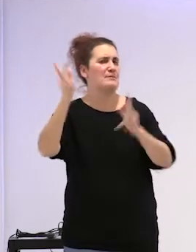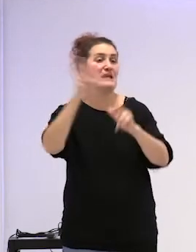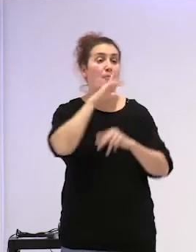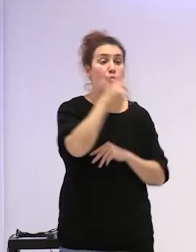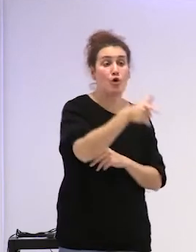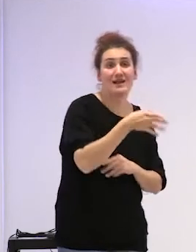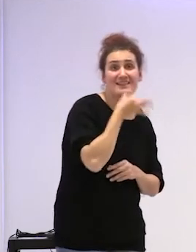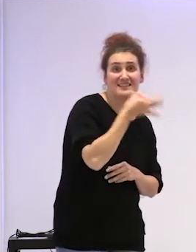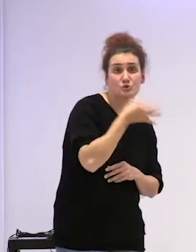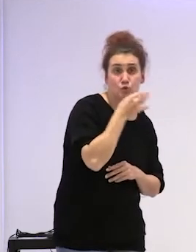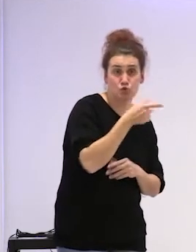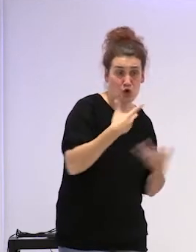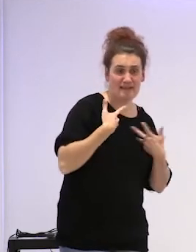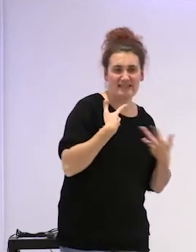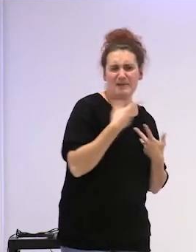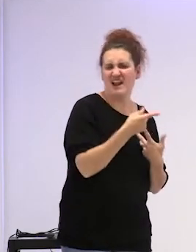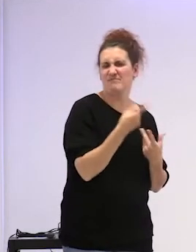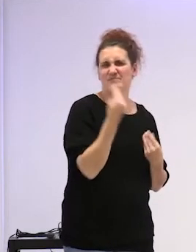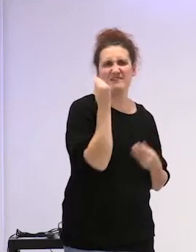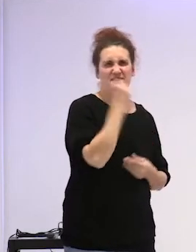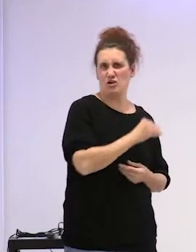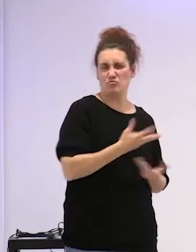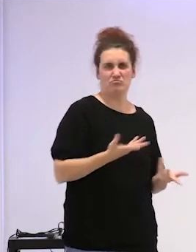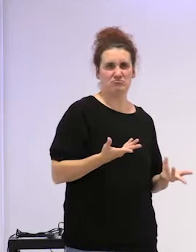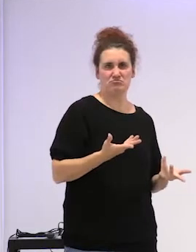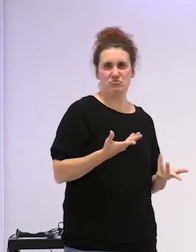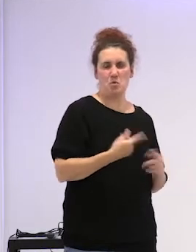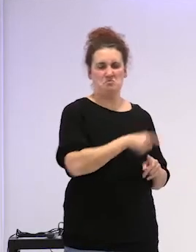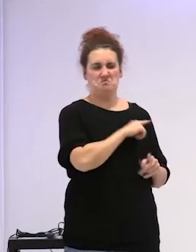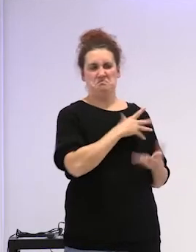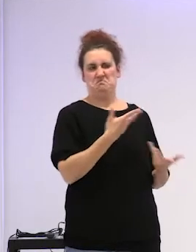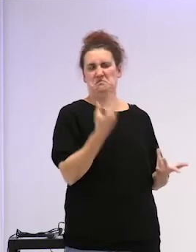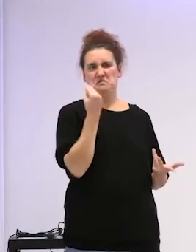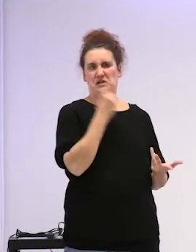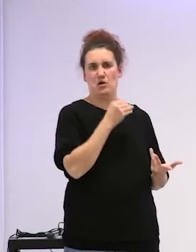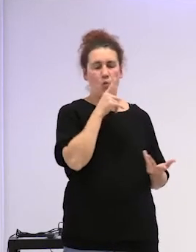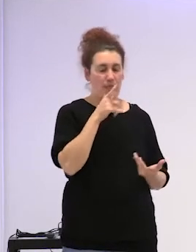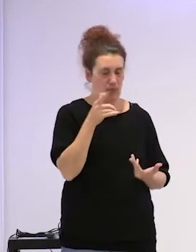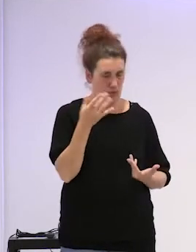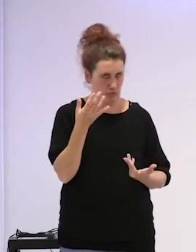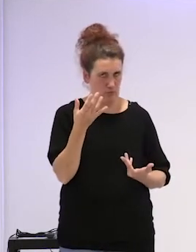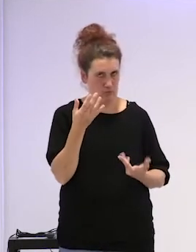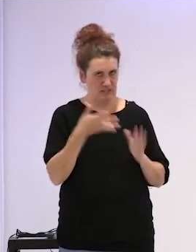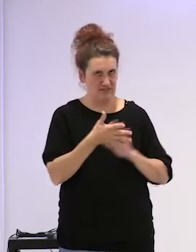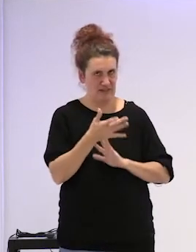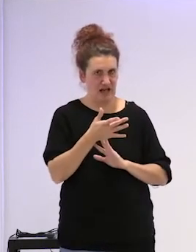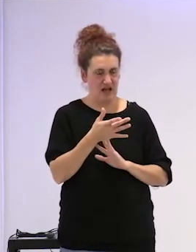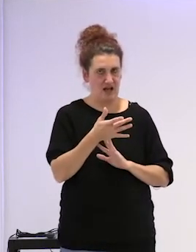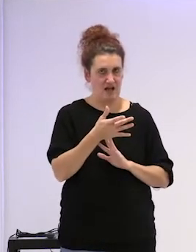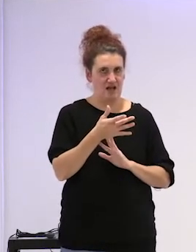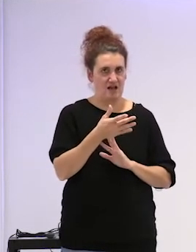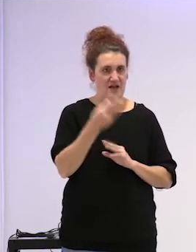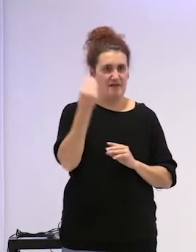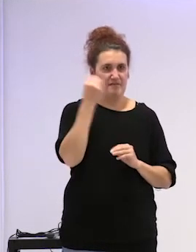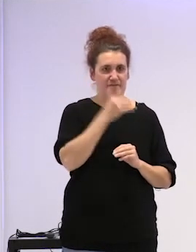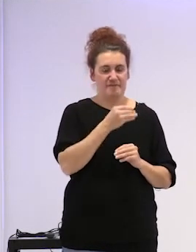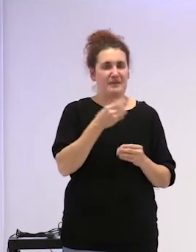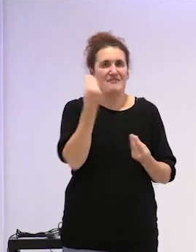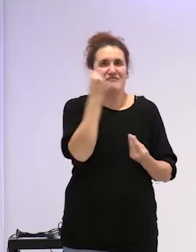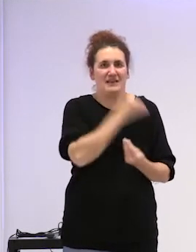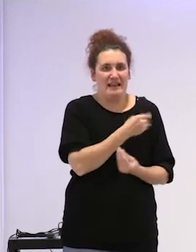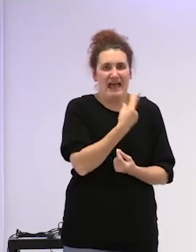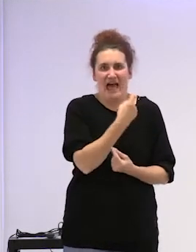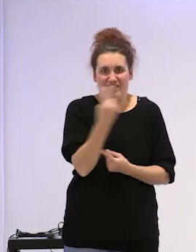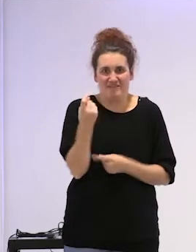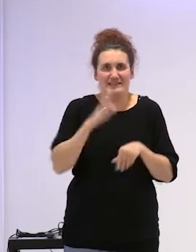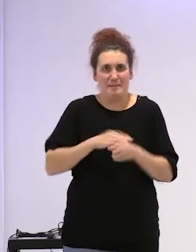de la víctima era demasiado frío cuando precisamente la frialdad es una estrategia para poder explicarlo ¿cómo te lo explico?